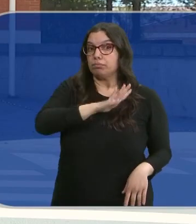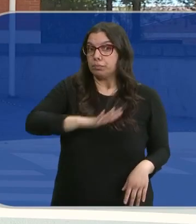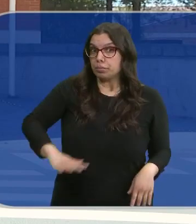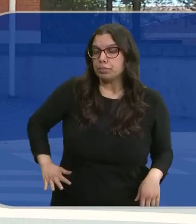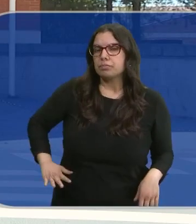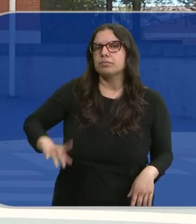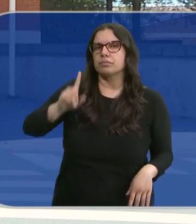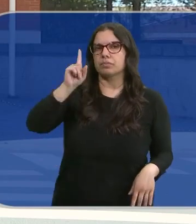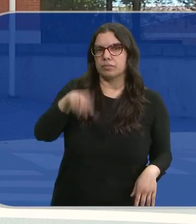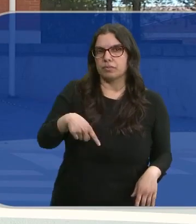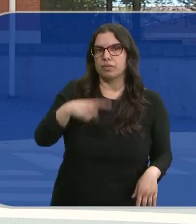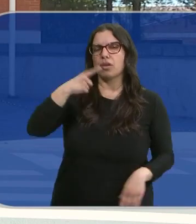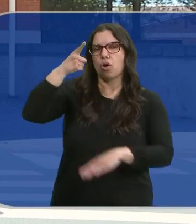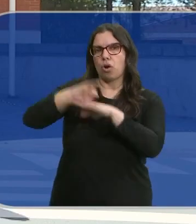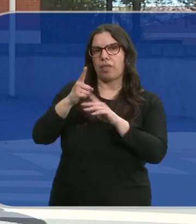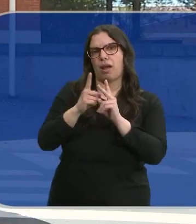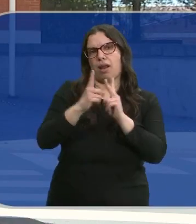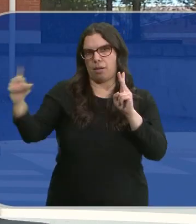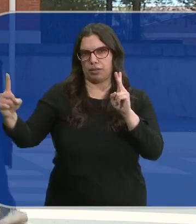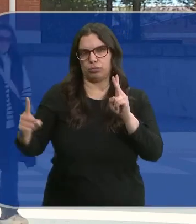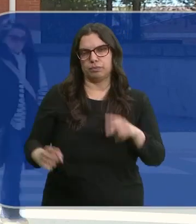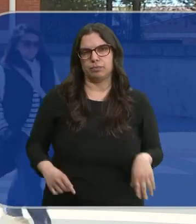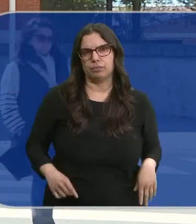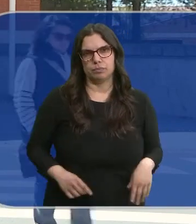cautelar se ha determinado una orden de alejamiento.